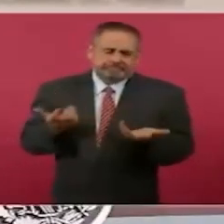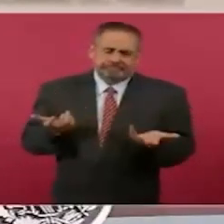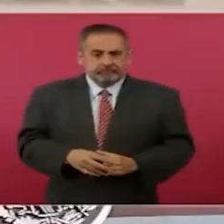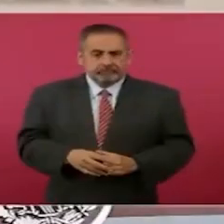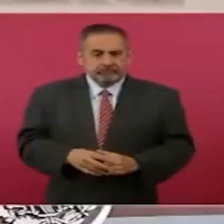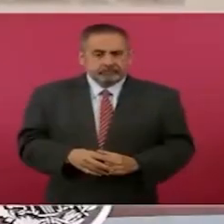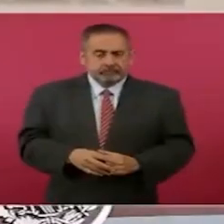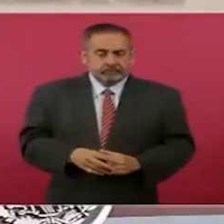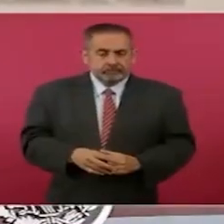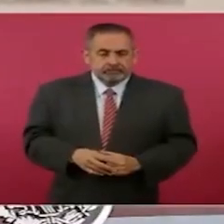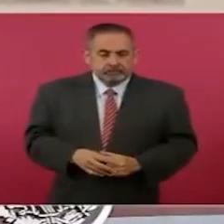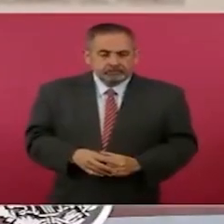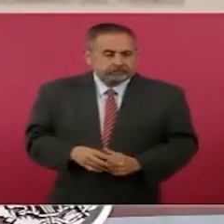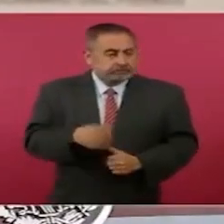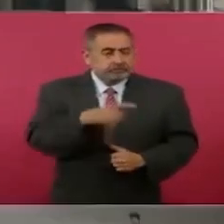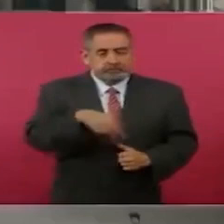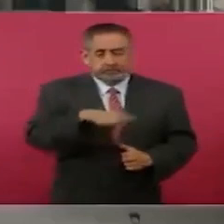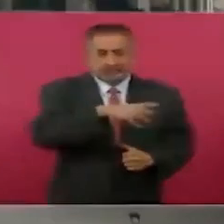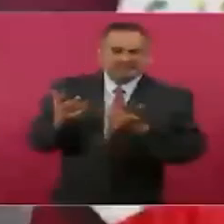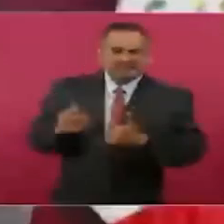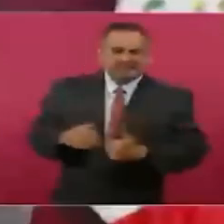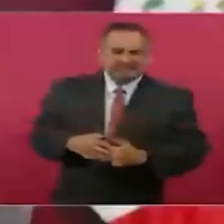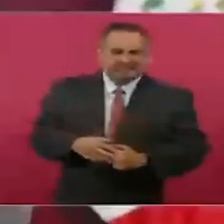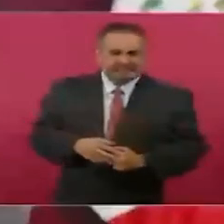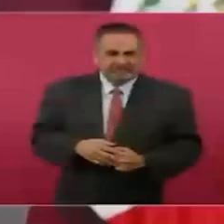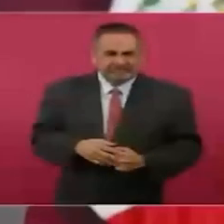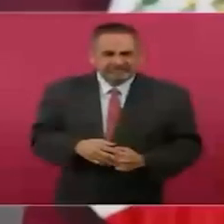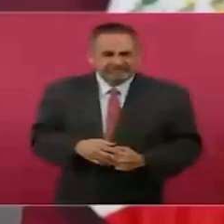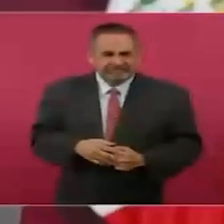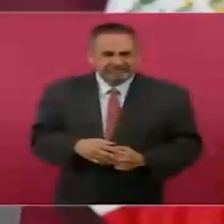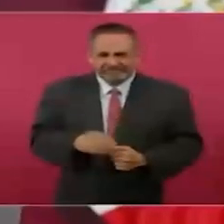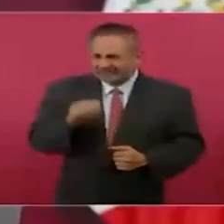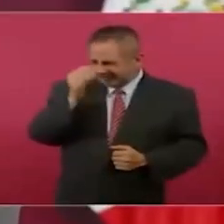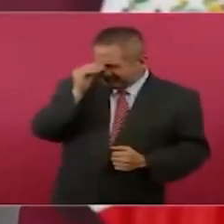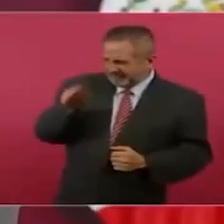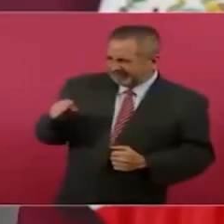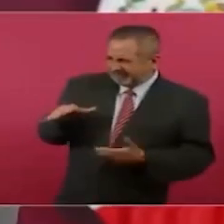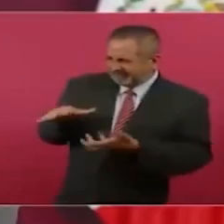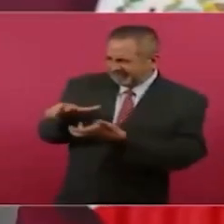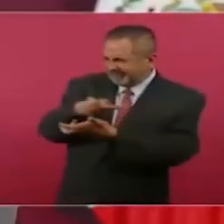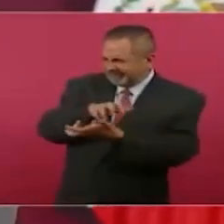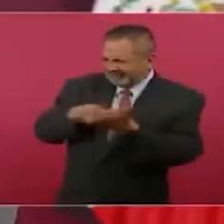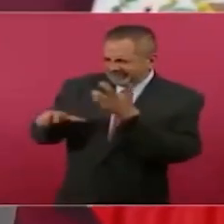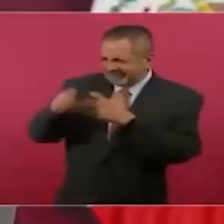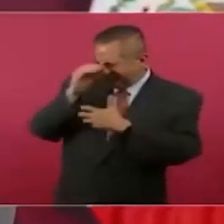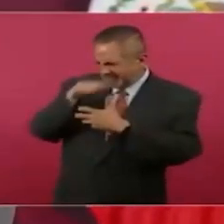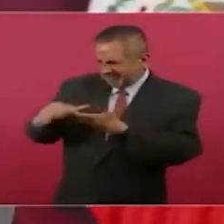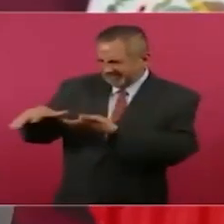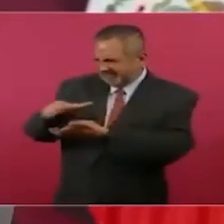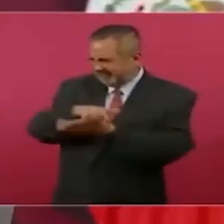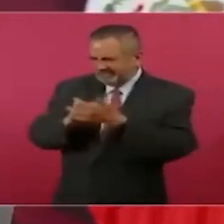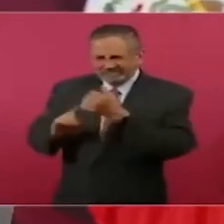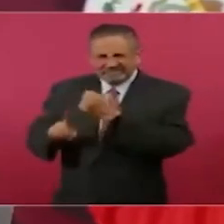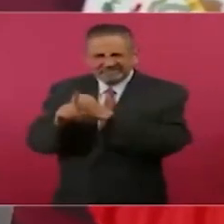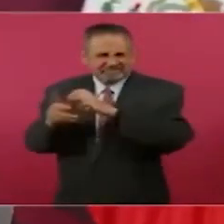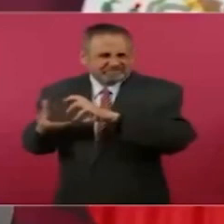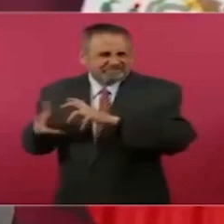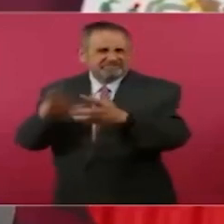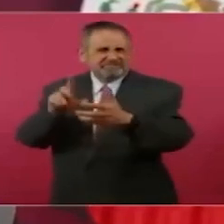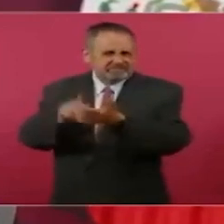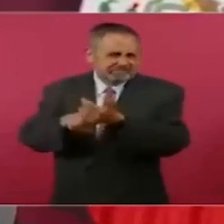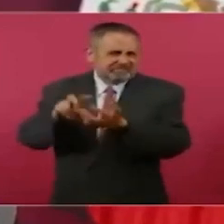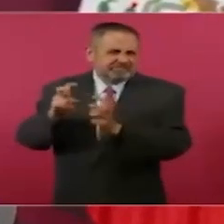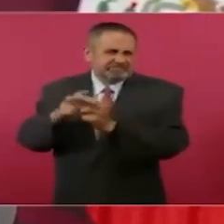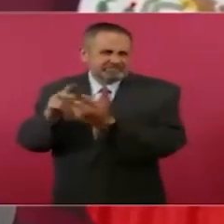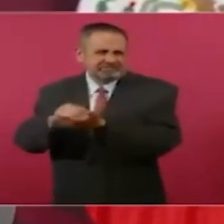y están queriendo enradecer la vida pública en Tamaulipas,